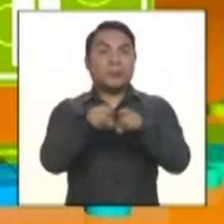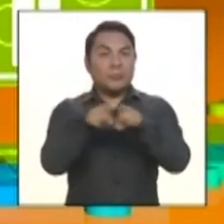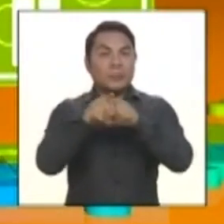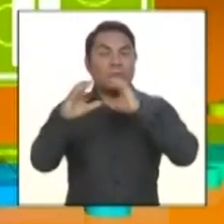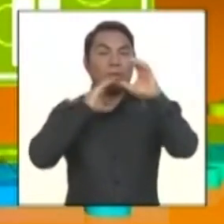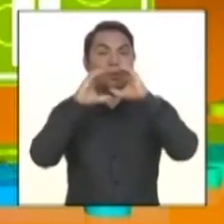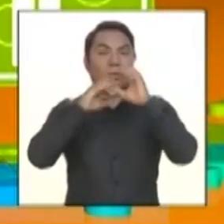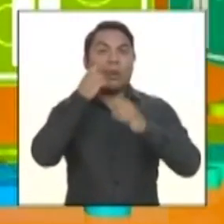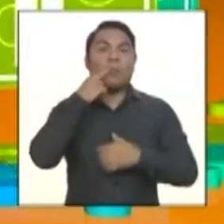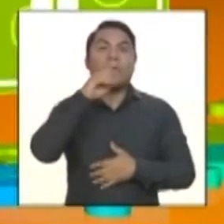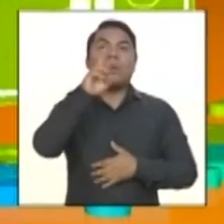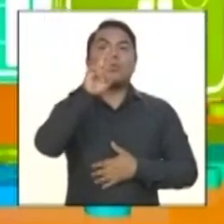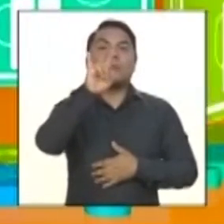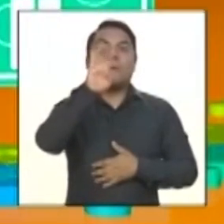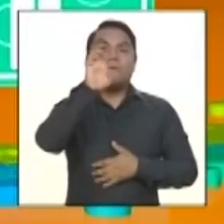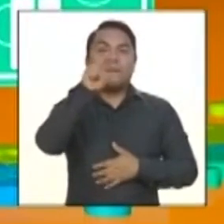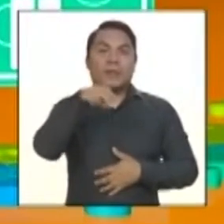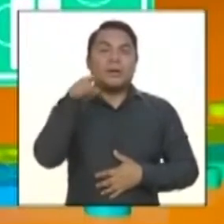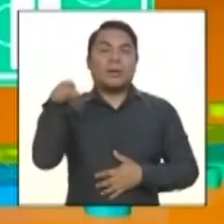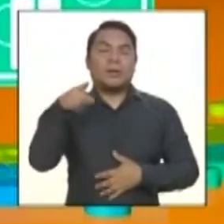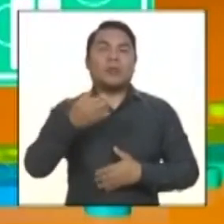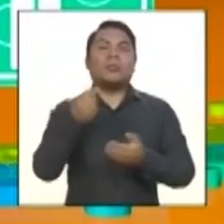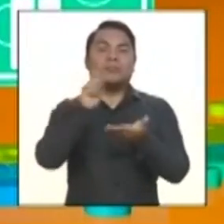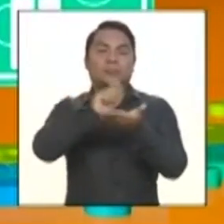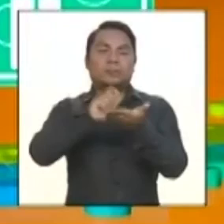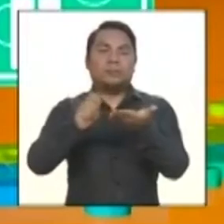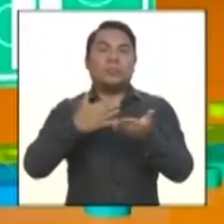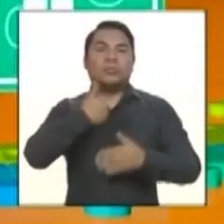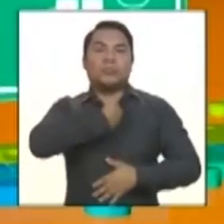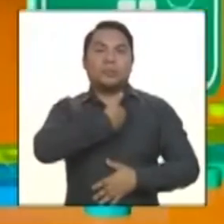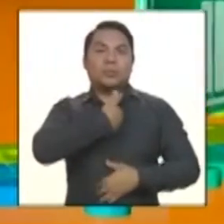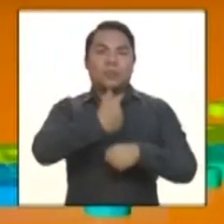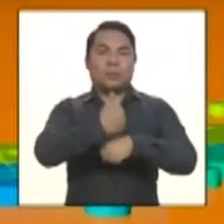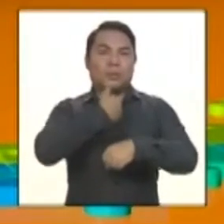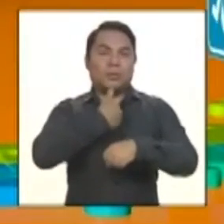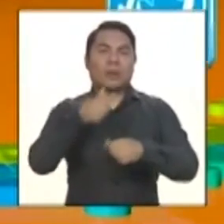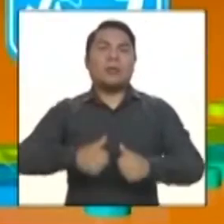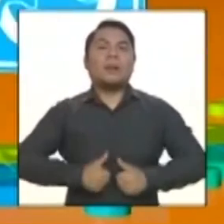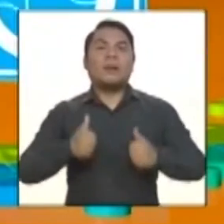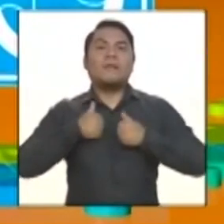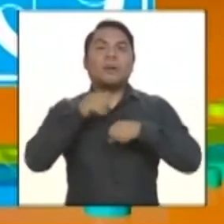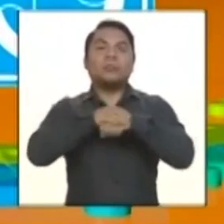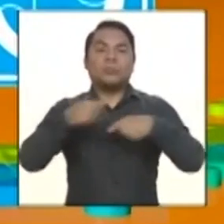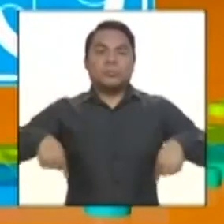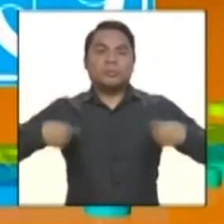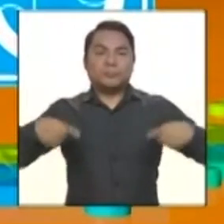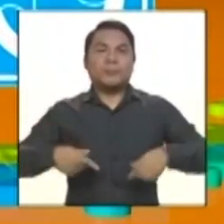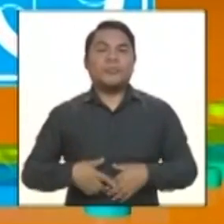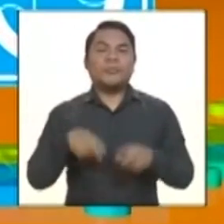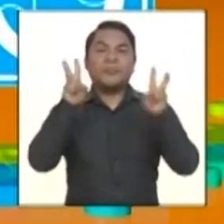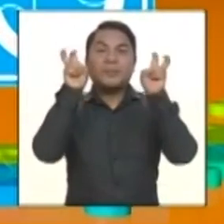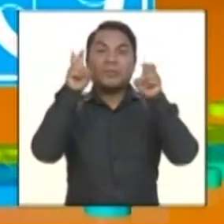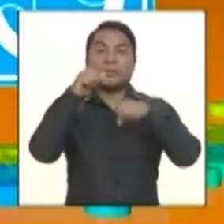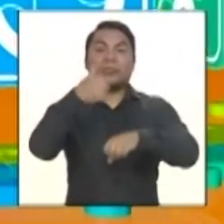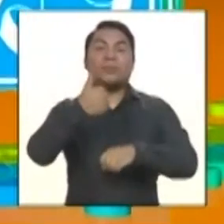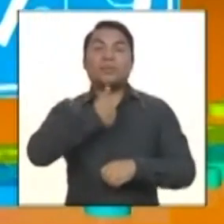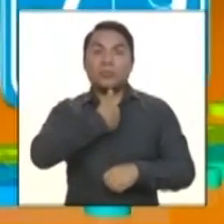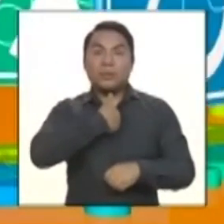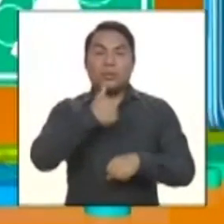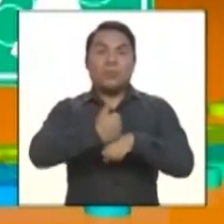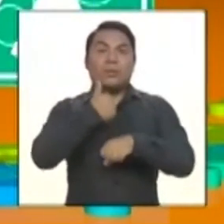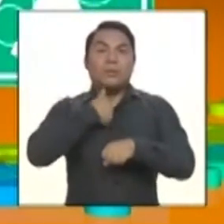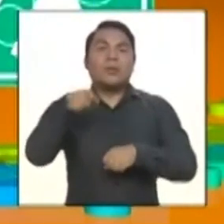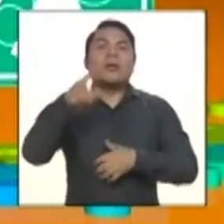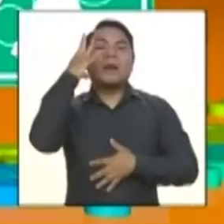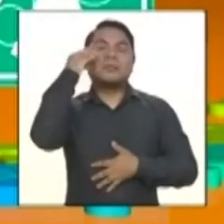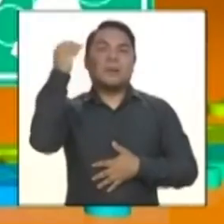con Rubén Rivera Flores, autor del libro Yo Culpable y la vida sobre ruedas. Yo Culpable que aborda la experiencia